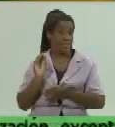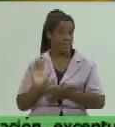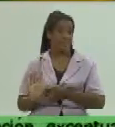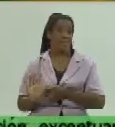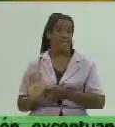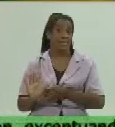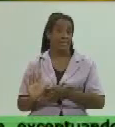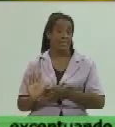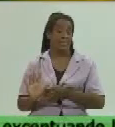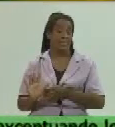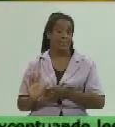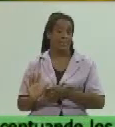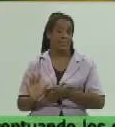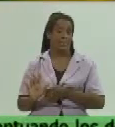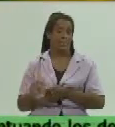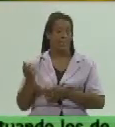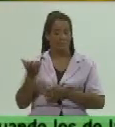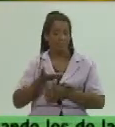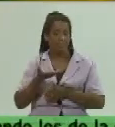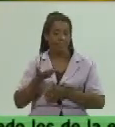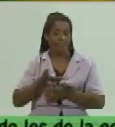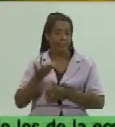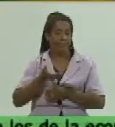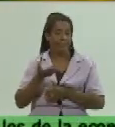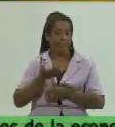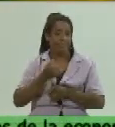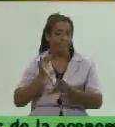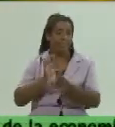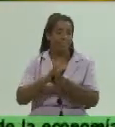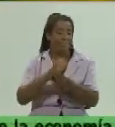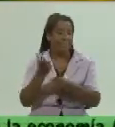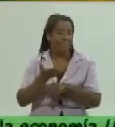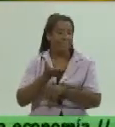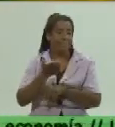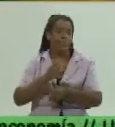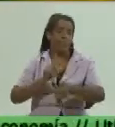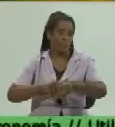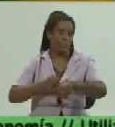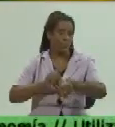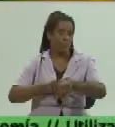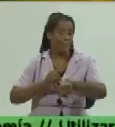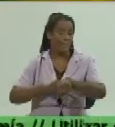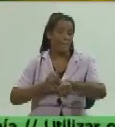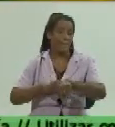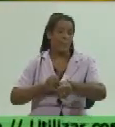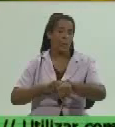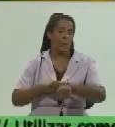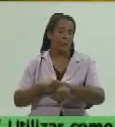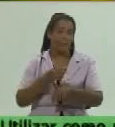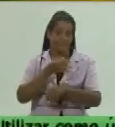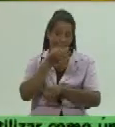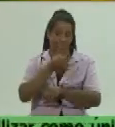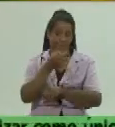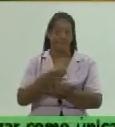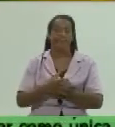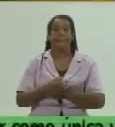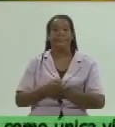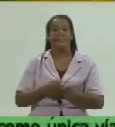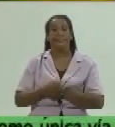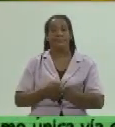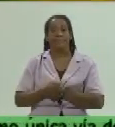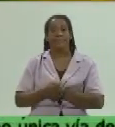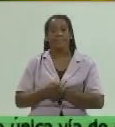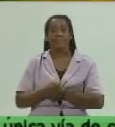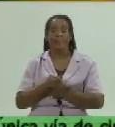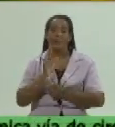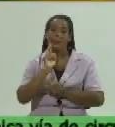eso en la puesta en marcha eso tiene un tiempo y eso se ha estado explicando y bueno la indicación que hemos